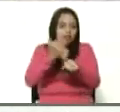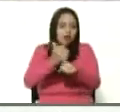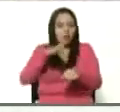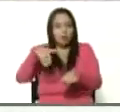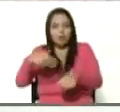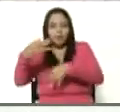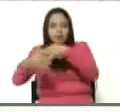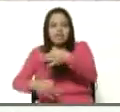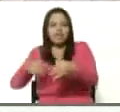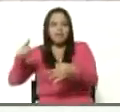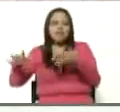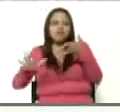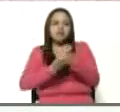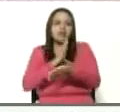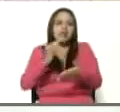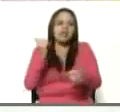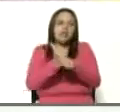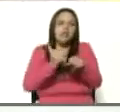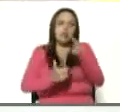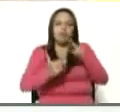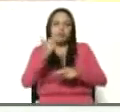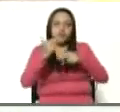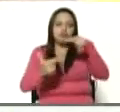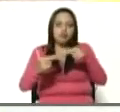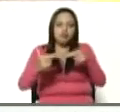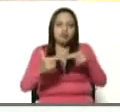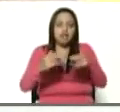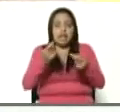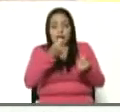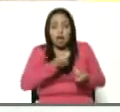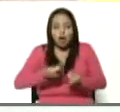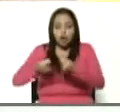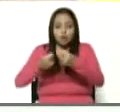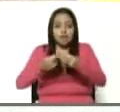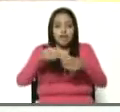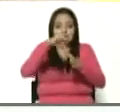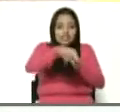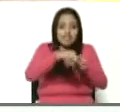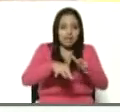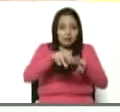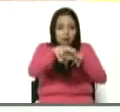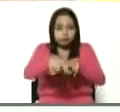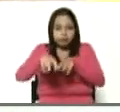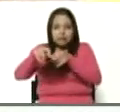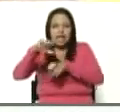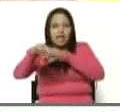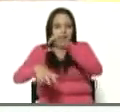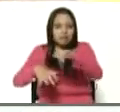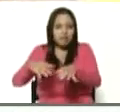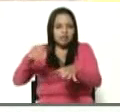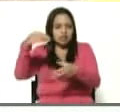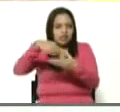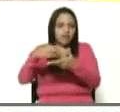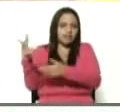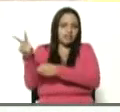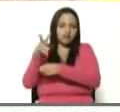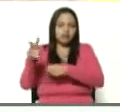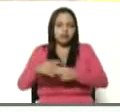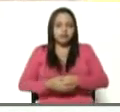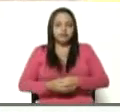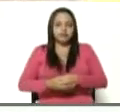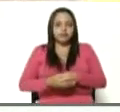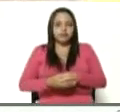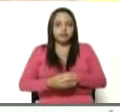de la construcción de una agroeconomía potencia en Venezuela, la agroeconomía, una agroeconomía,